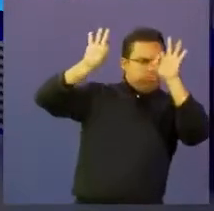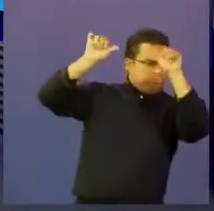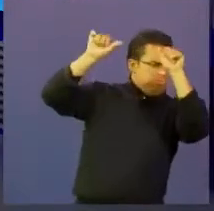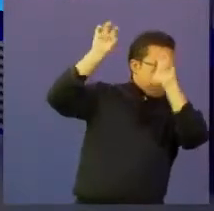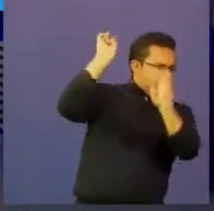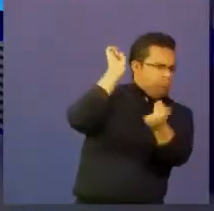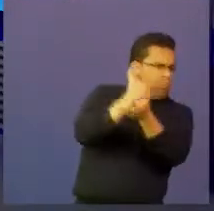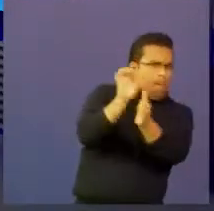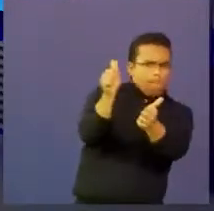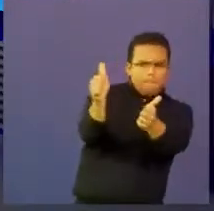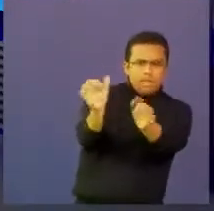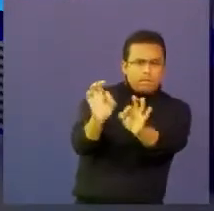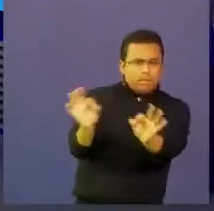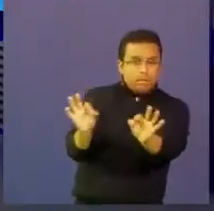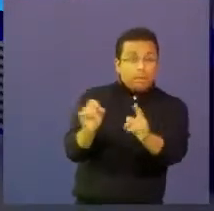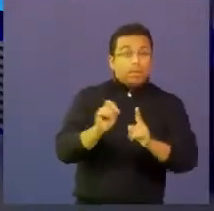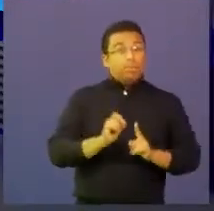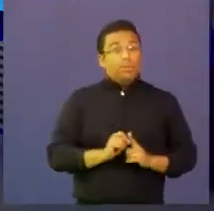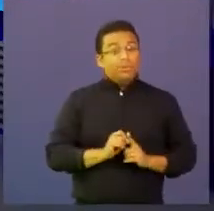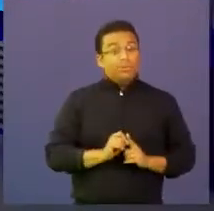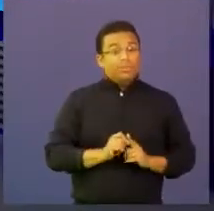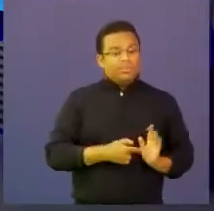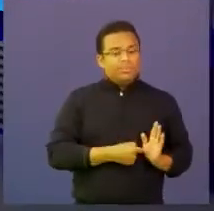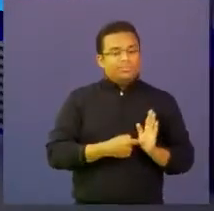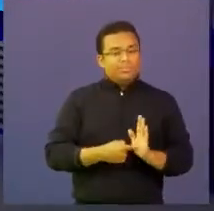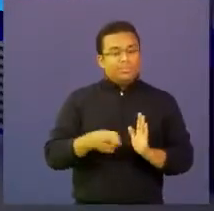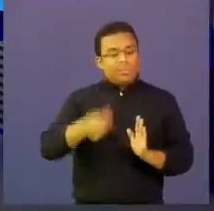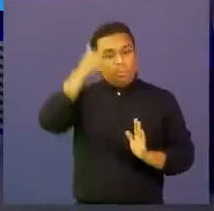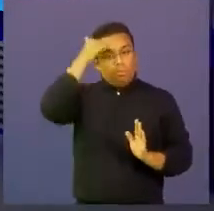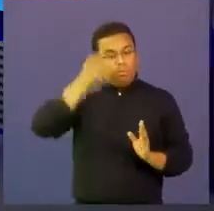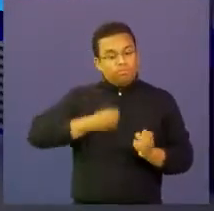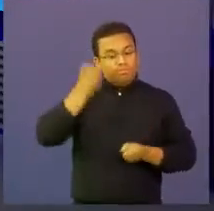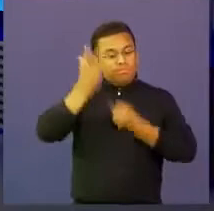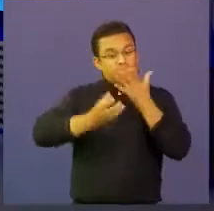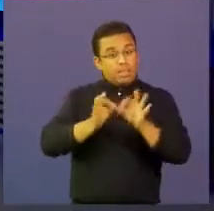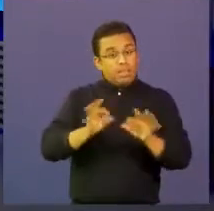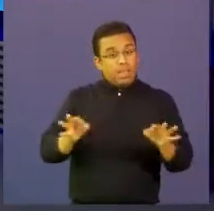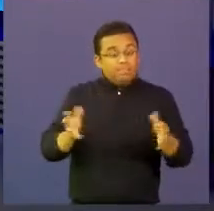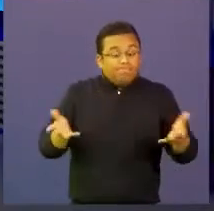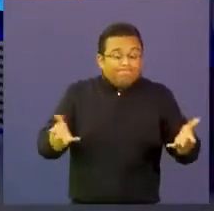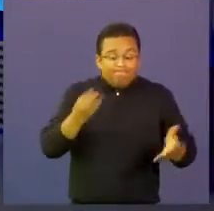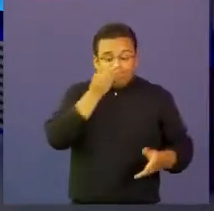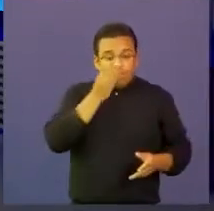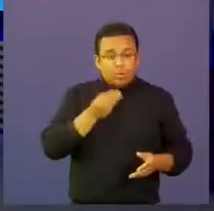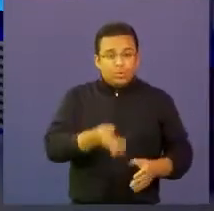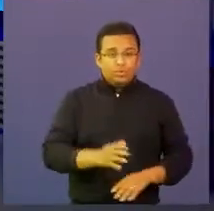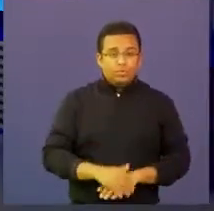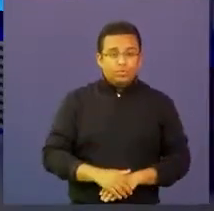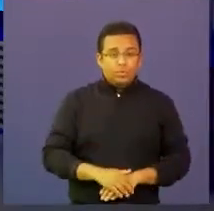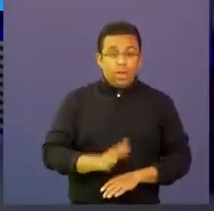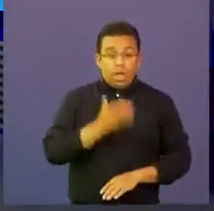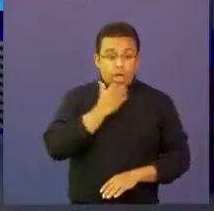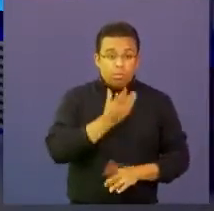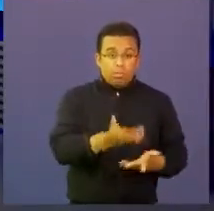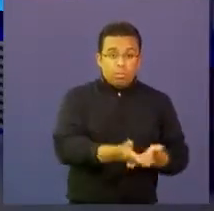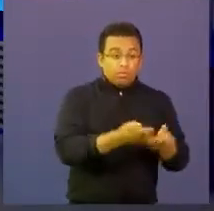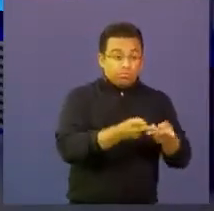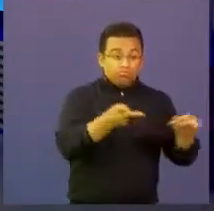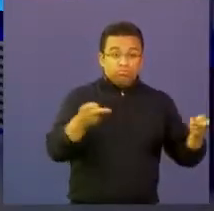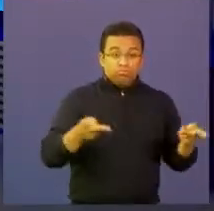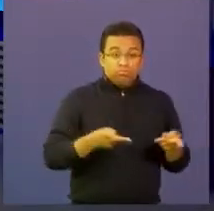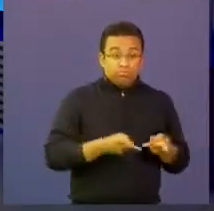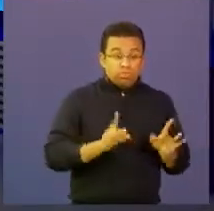no crea a partir de eso nosotros no estamos haciendo nada nosotros podemos tener los mejores equipos el equipo